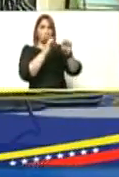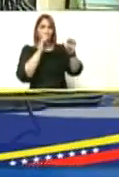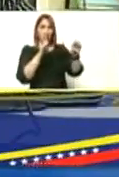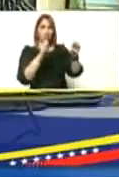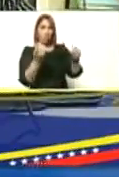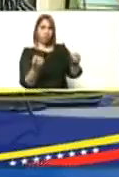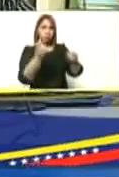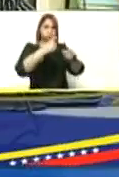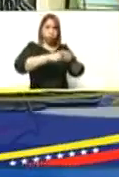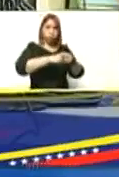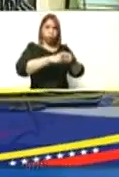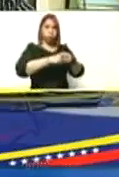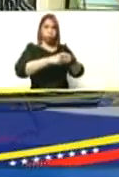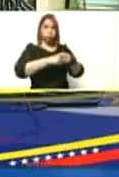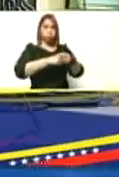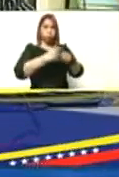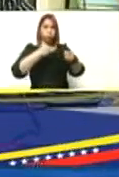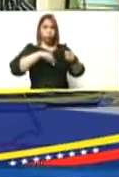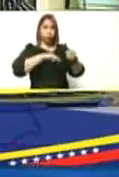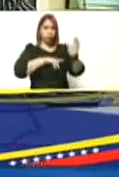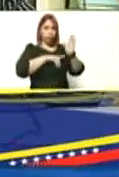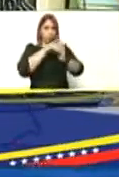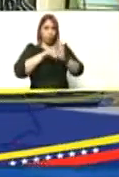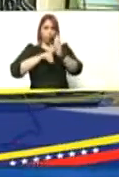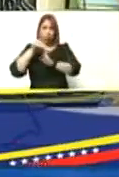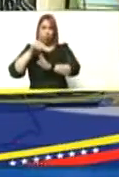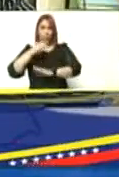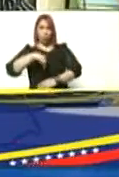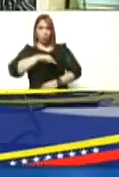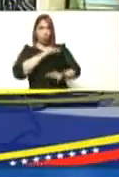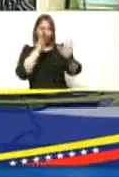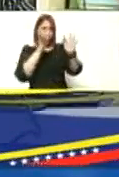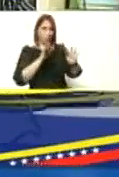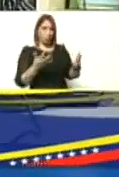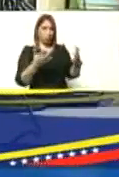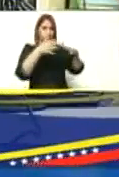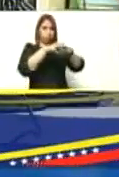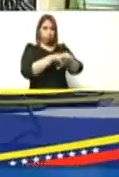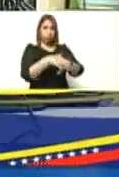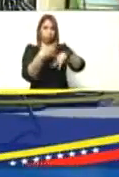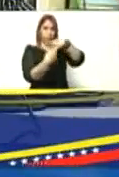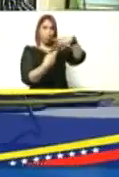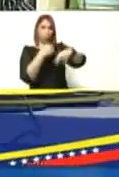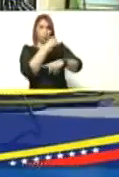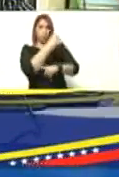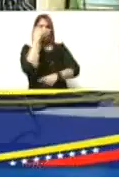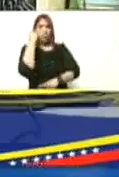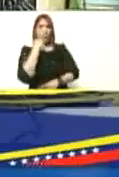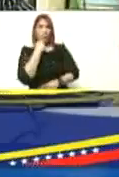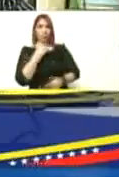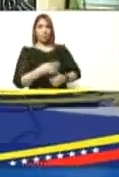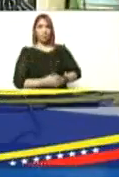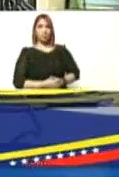han incorporado y que hemos desarrollado nosotros de manera conjunta en la revolución bolivariana